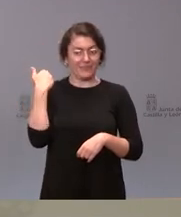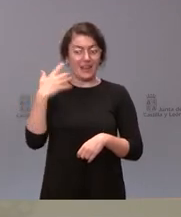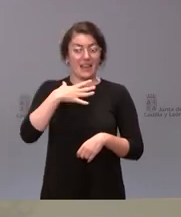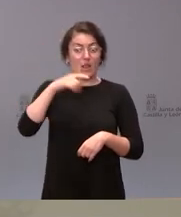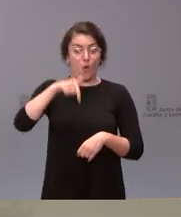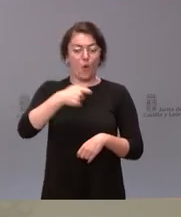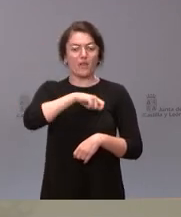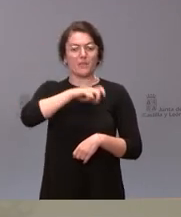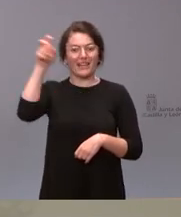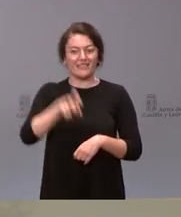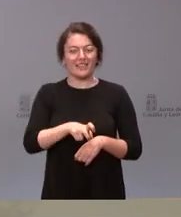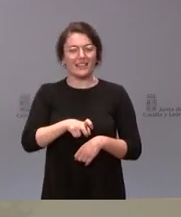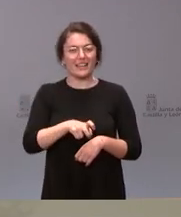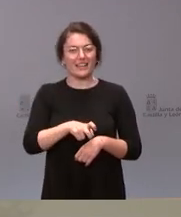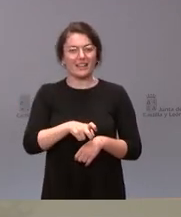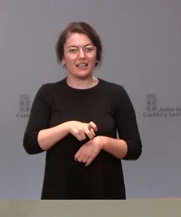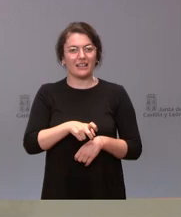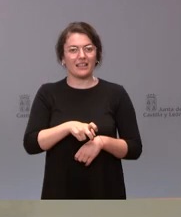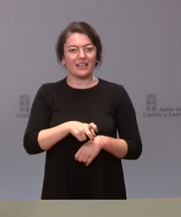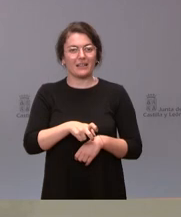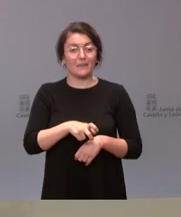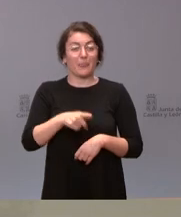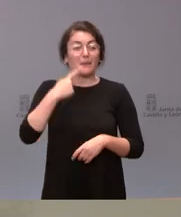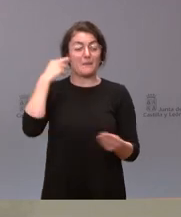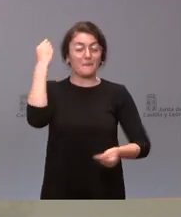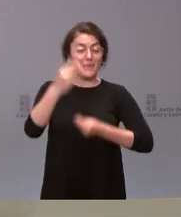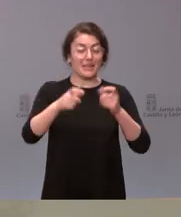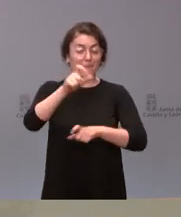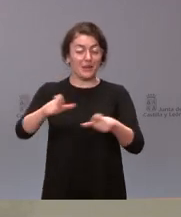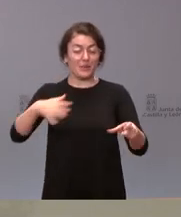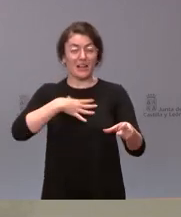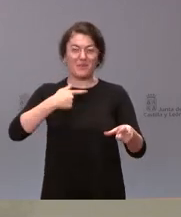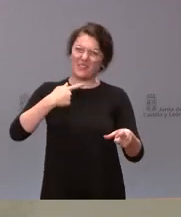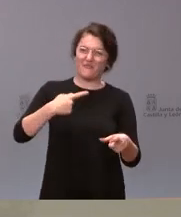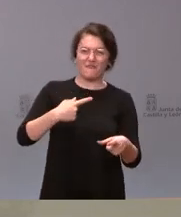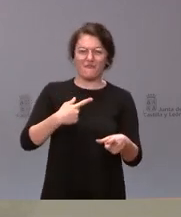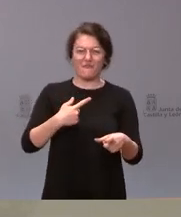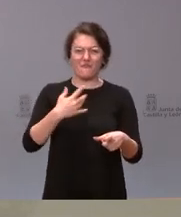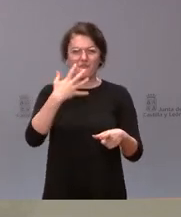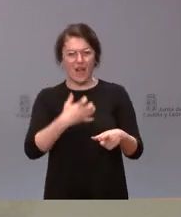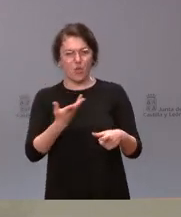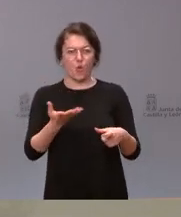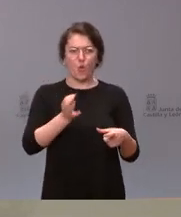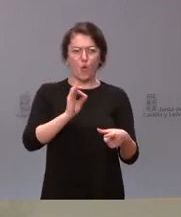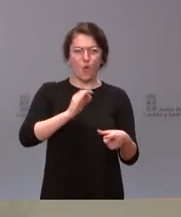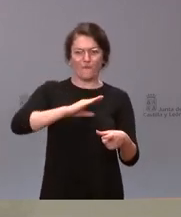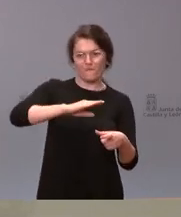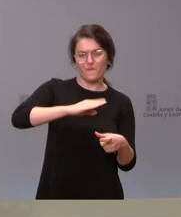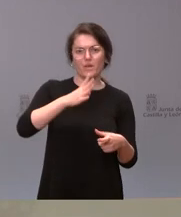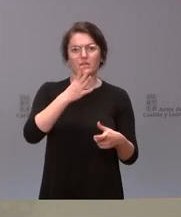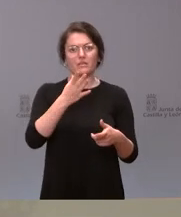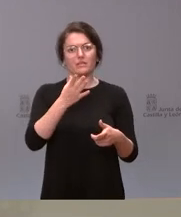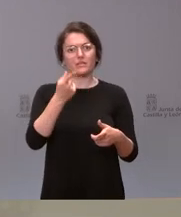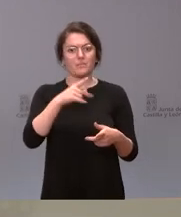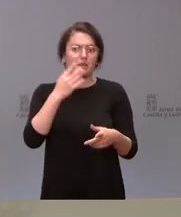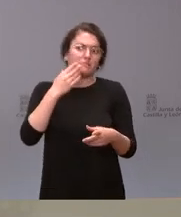generar cierta situación de enfado o cabreo y si creen que debería dar alguna respuesta por las últimas informaciones que se